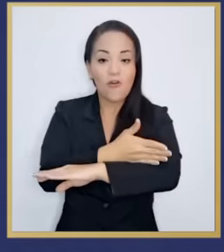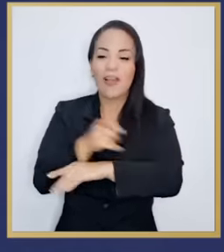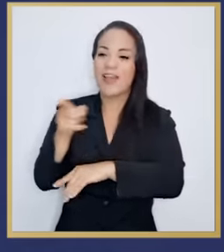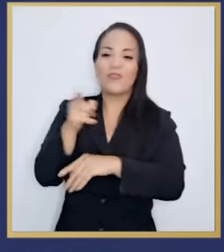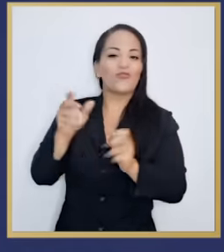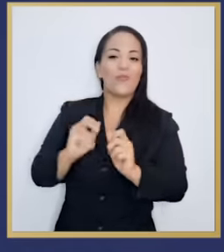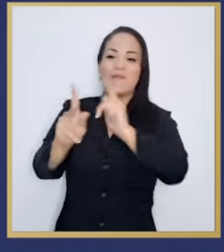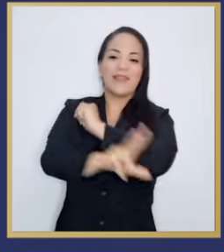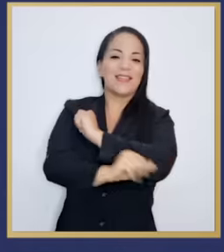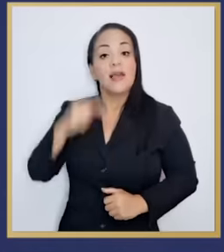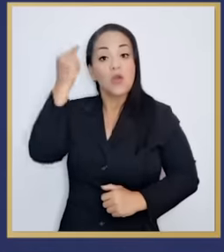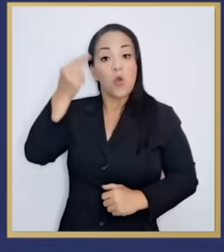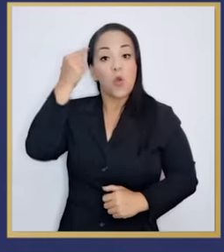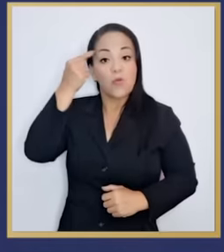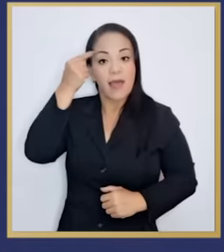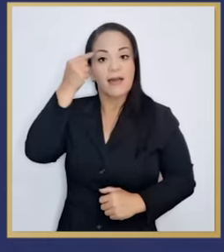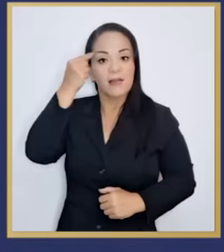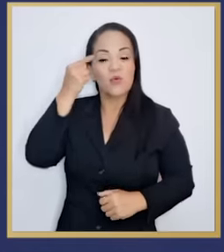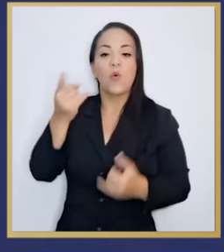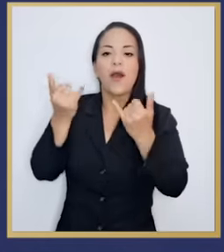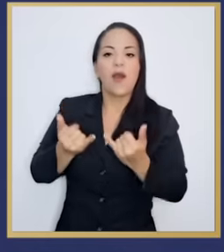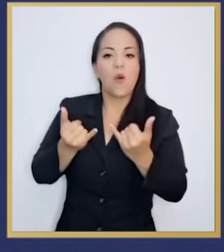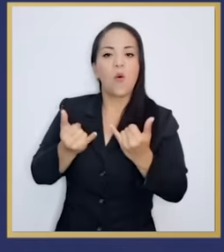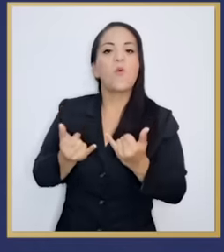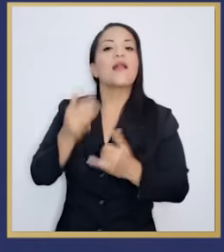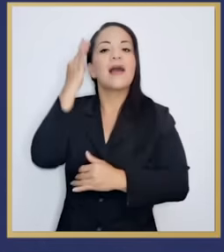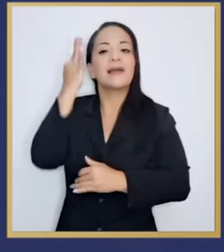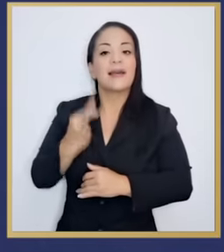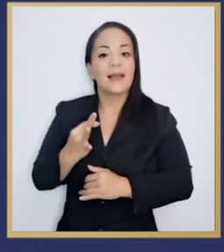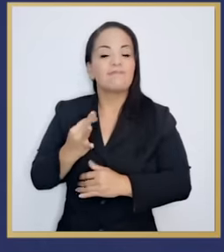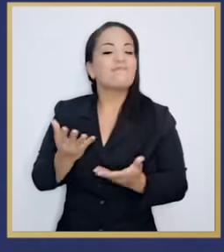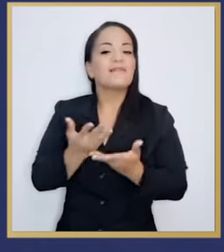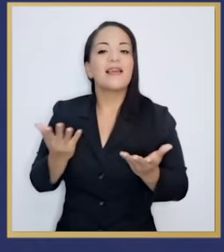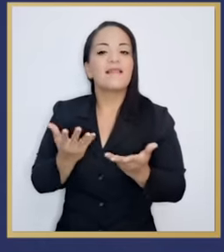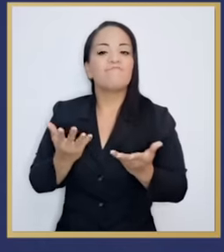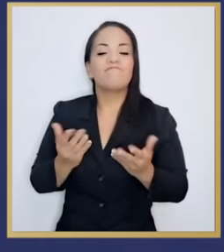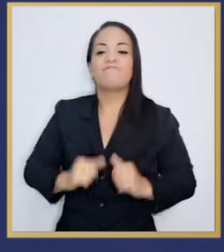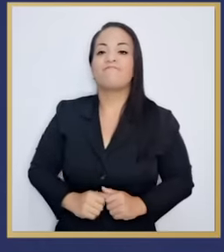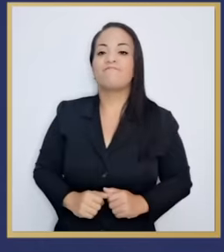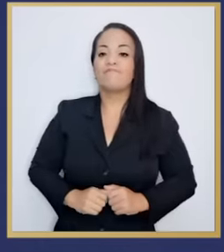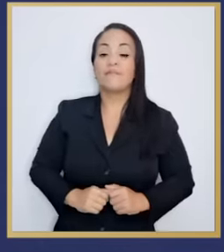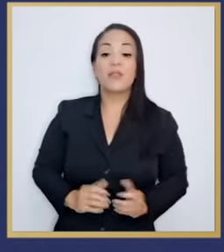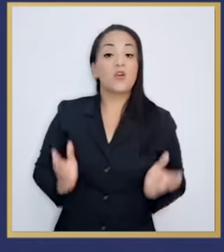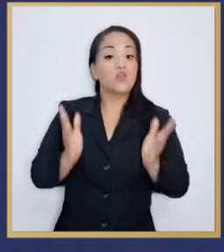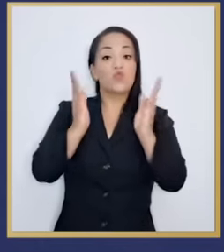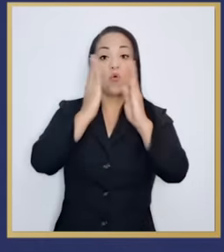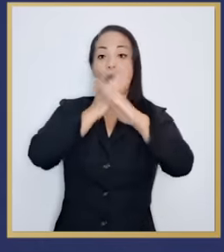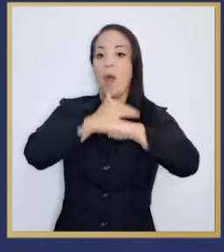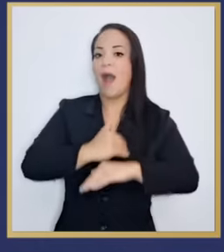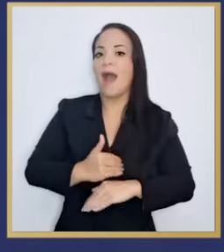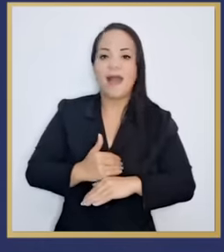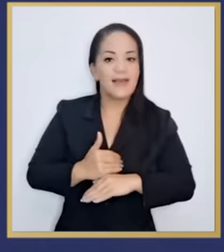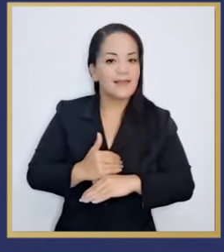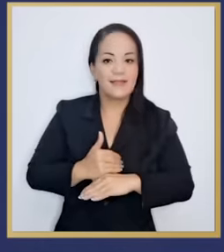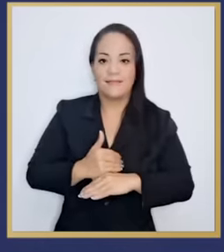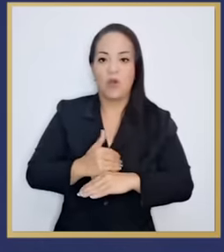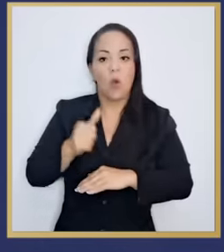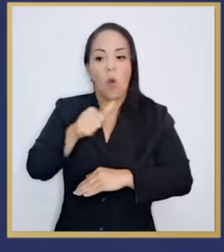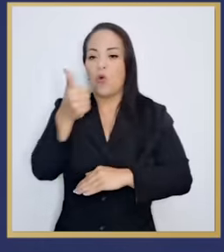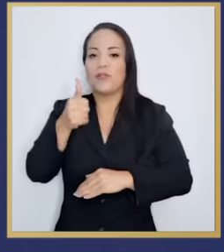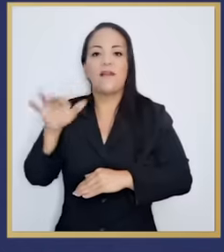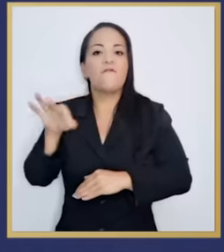este gobierno que no hay nada